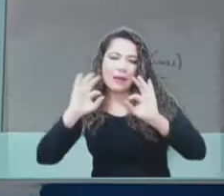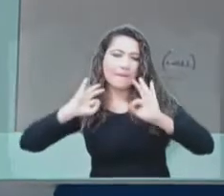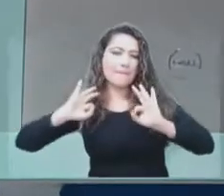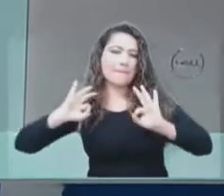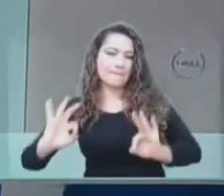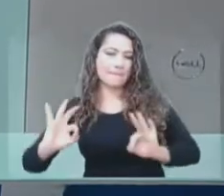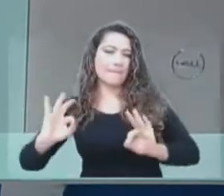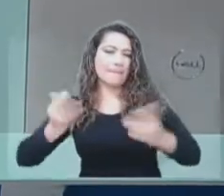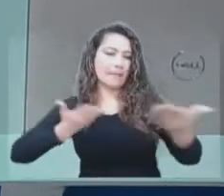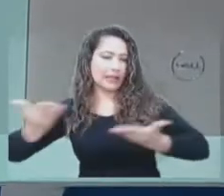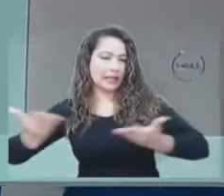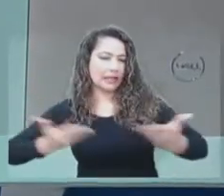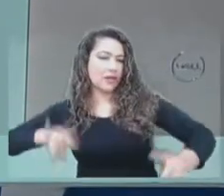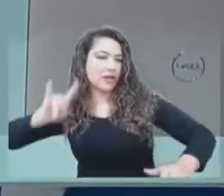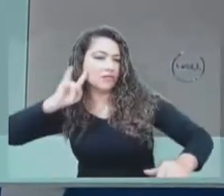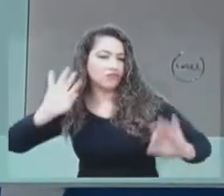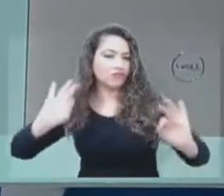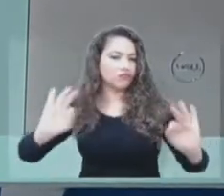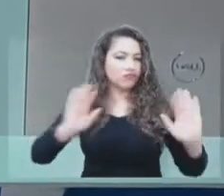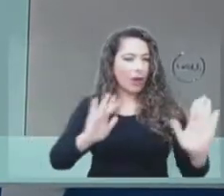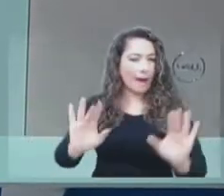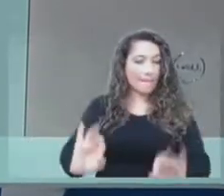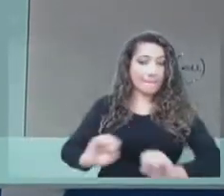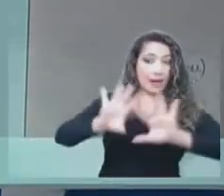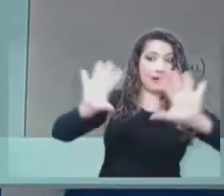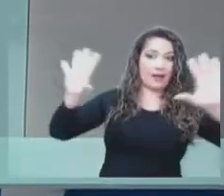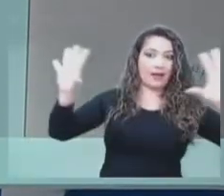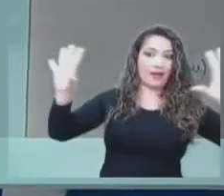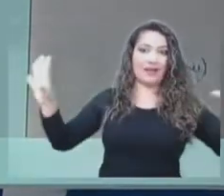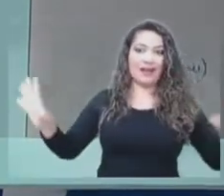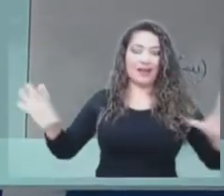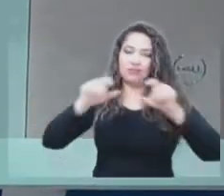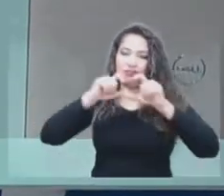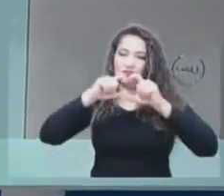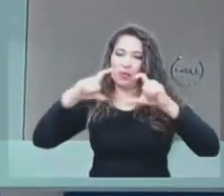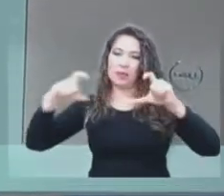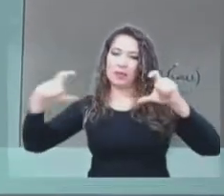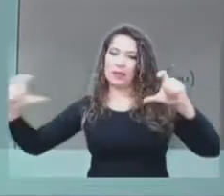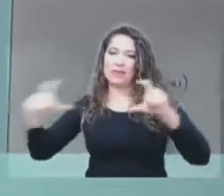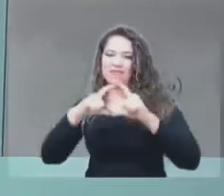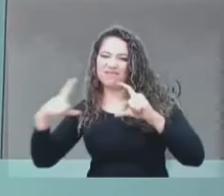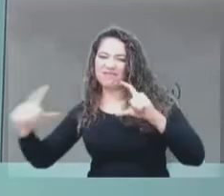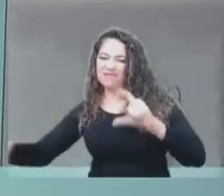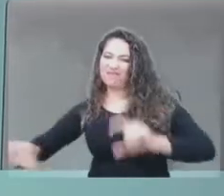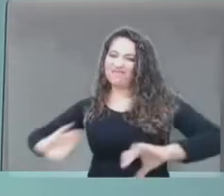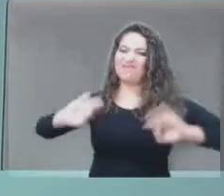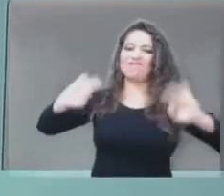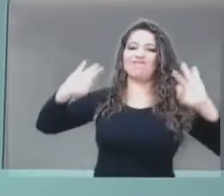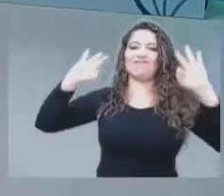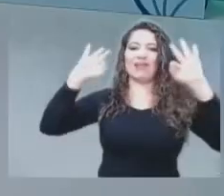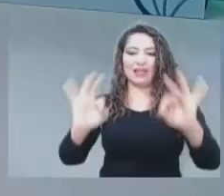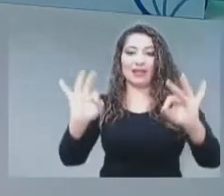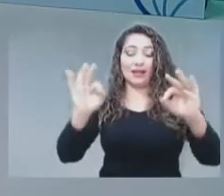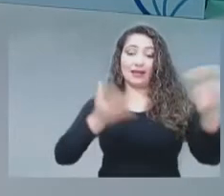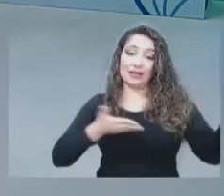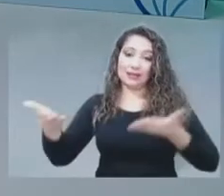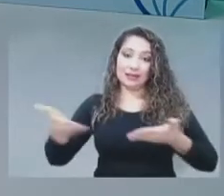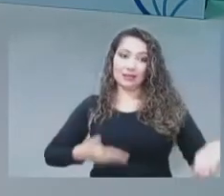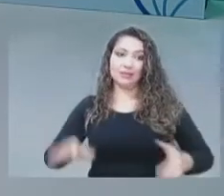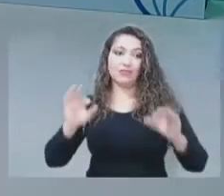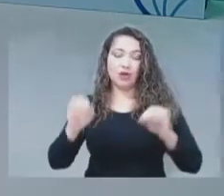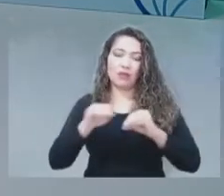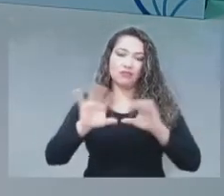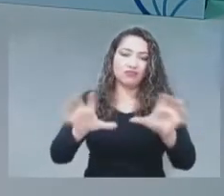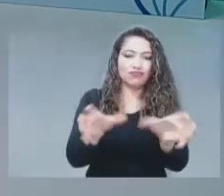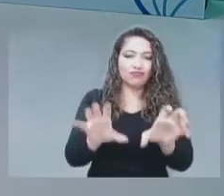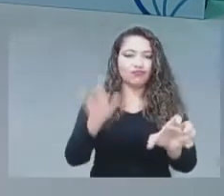optimizar el uso del espectro, garantizando calidad de servicio en la prestación del servicio de radiodifusión sonora. Pero adicionalmente,